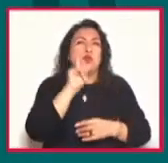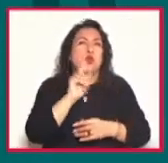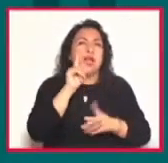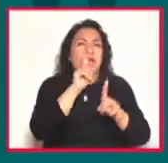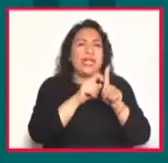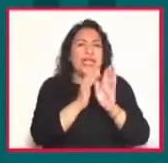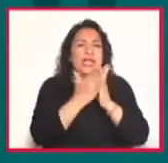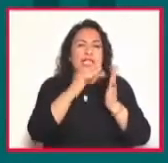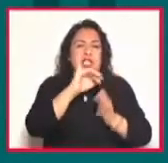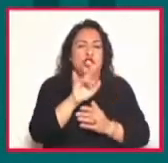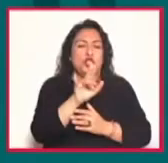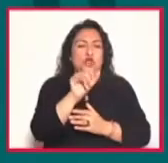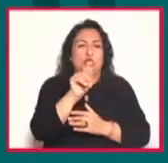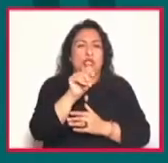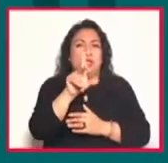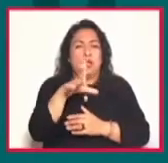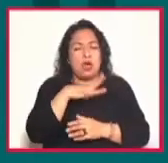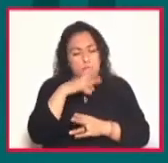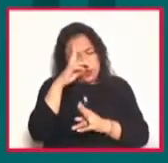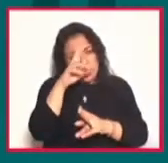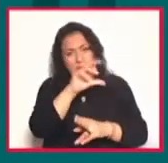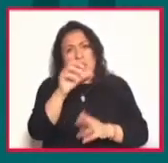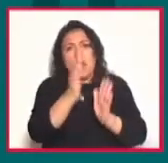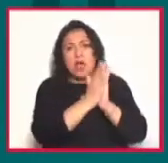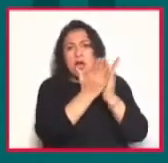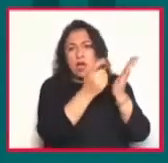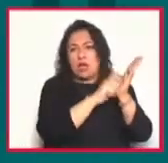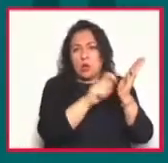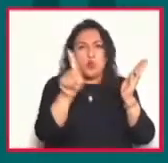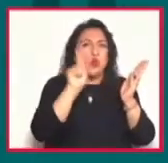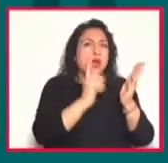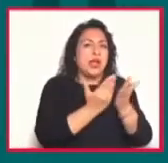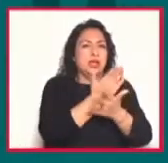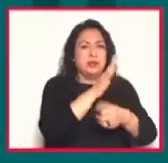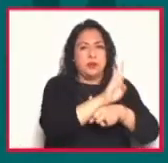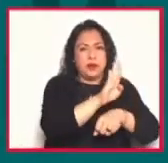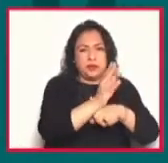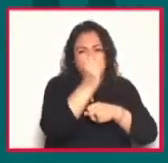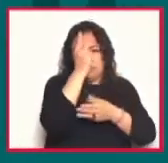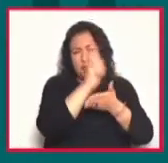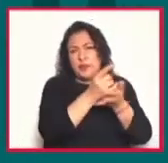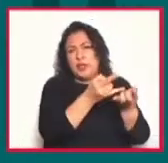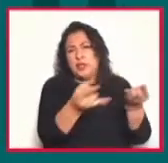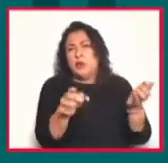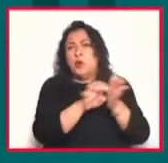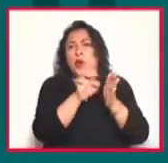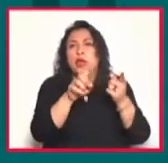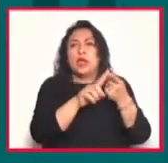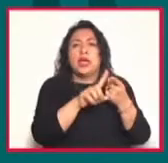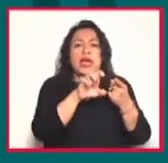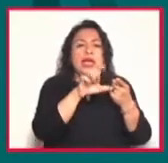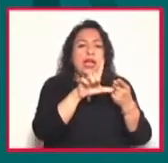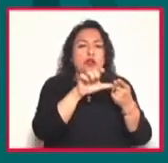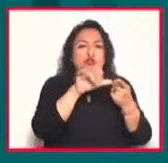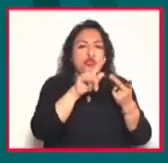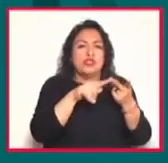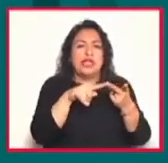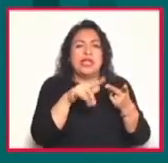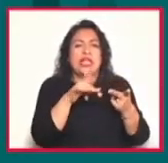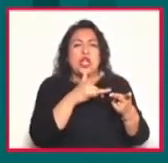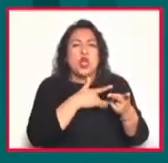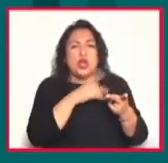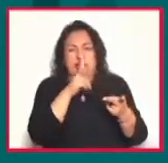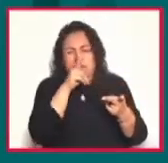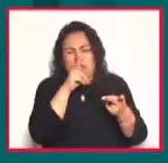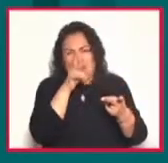Judith Rosenbaum brindió homenaje a la obra de la escritora brasileña, autora de historias como El Lustre y Cerca del Corazón Salvaje.